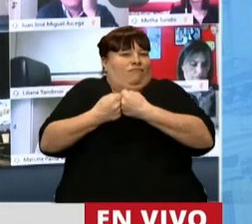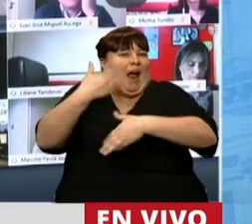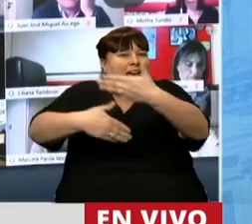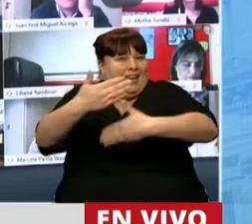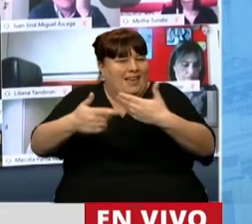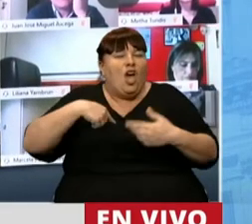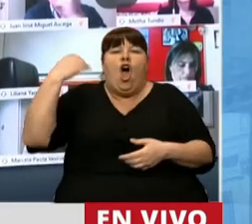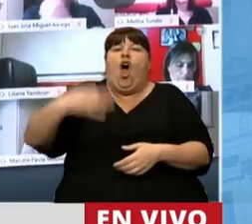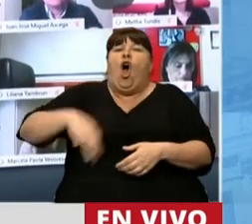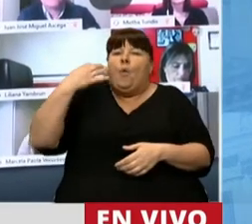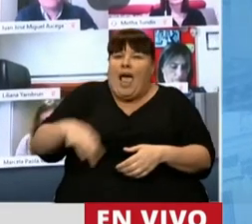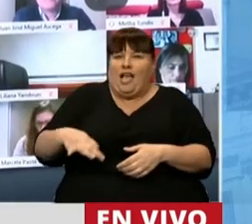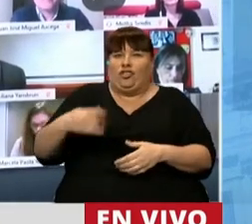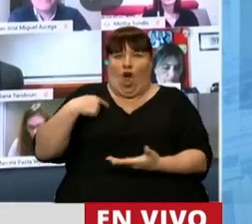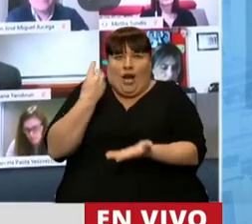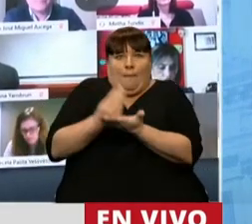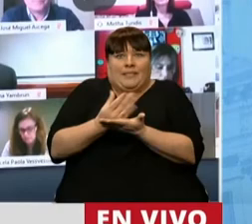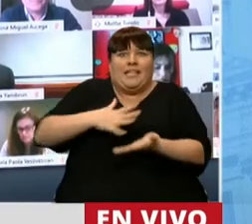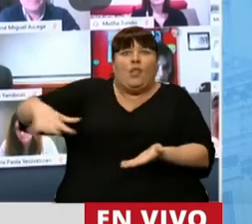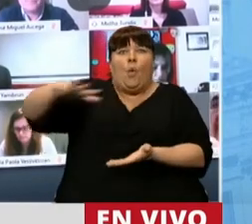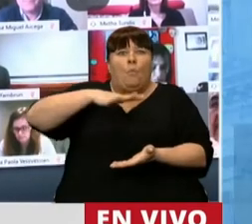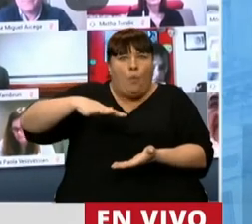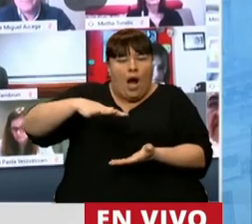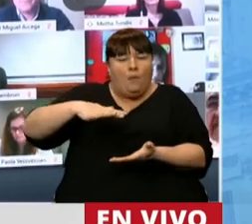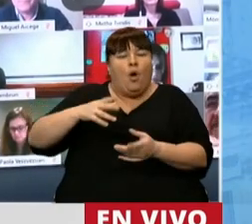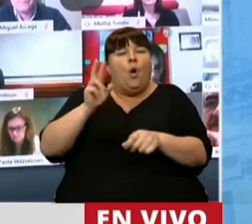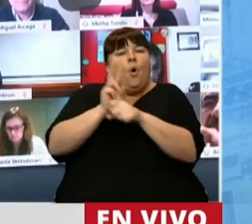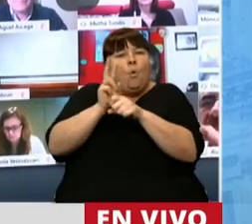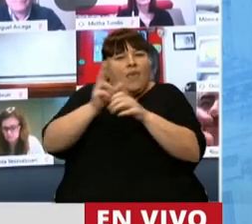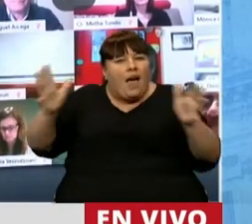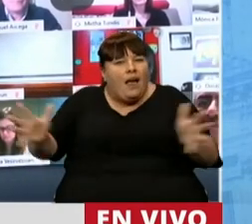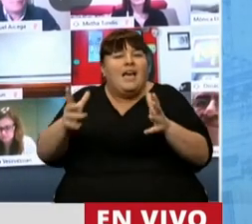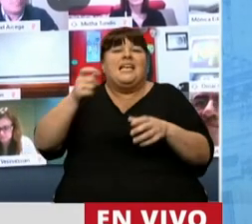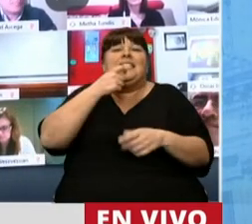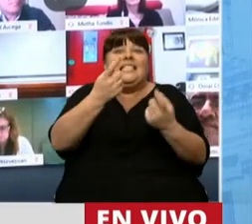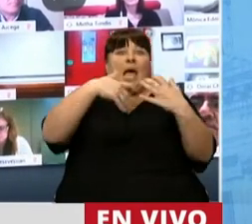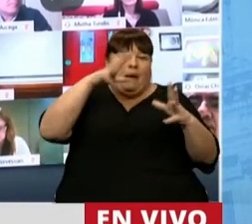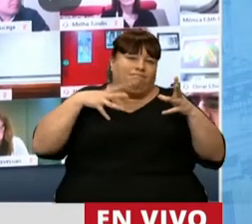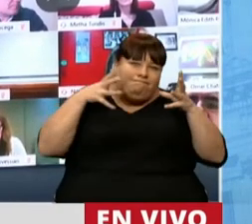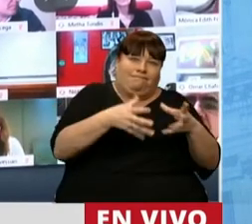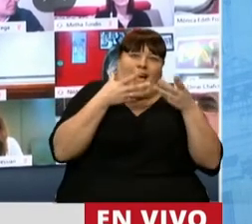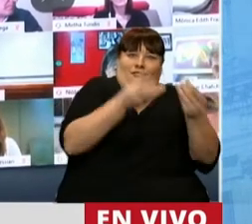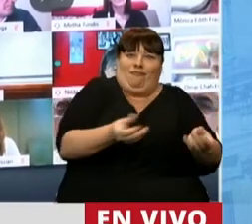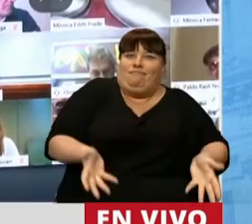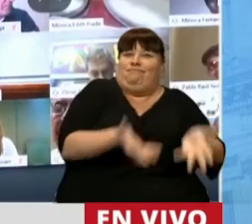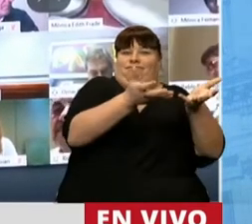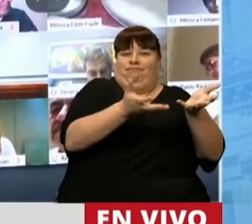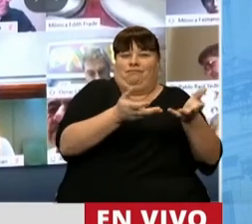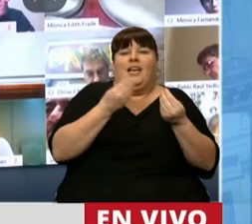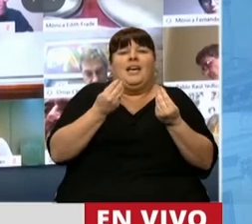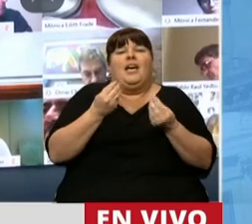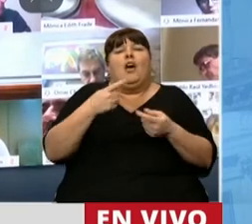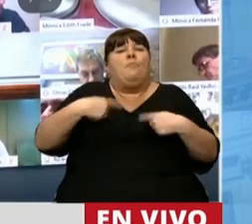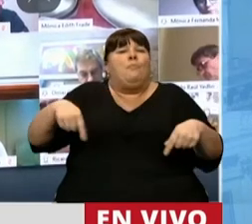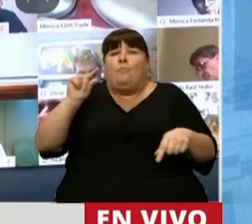nuestra obligación como representante del pueblo sostener a quienes más nos necesitan hoy con los